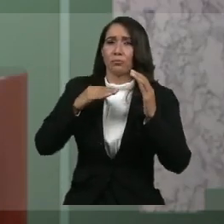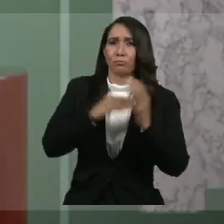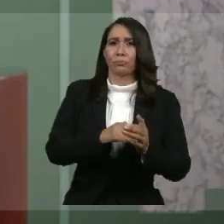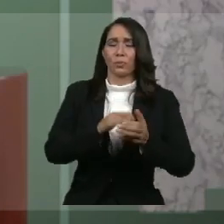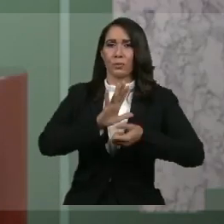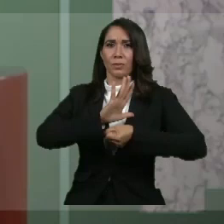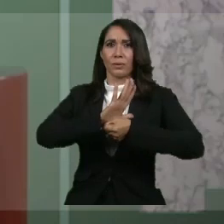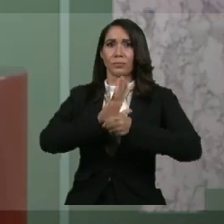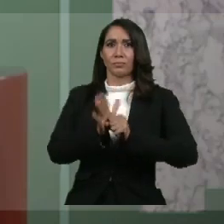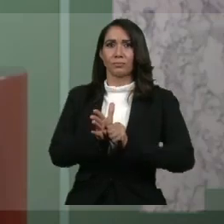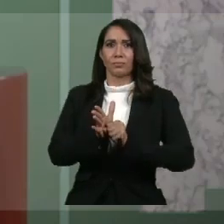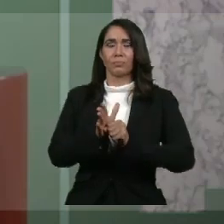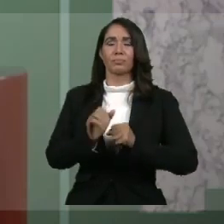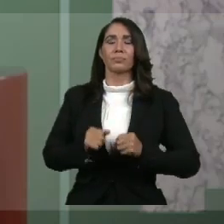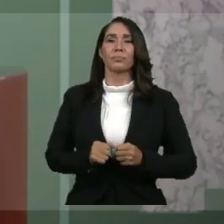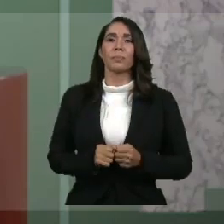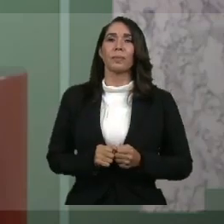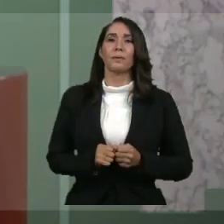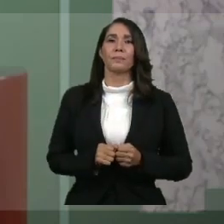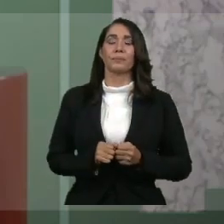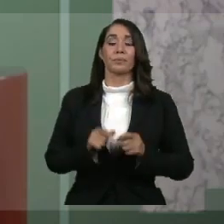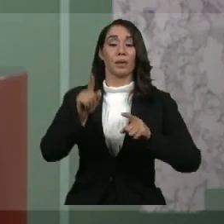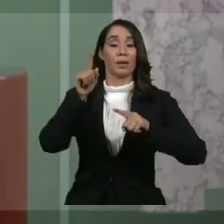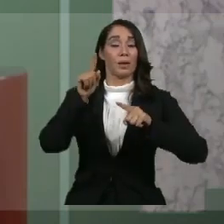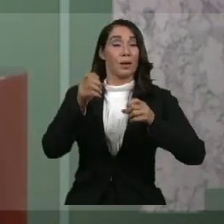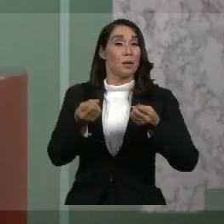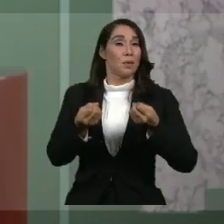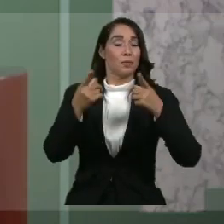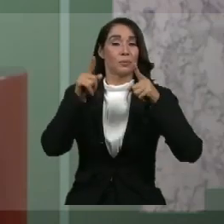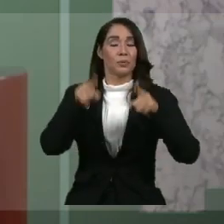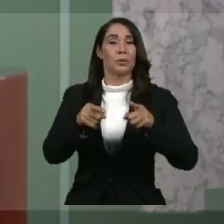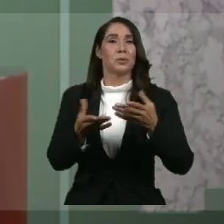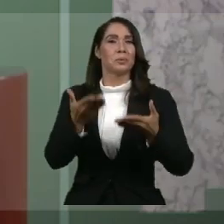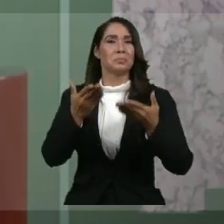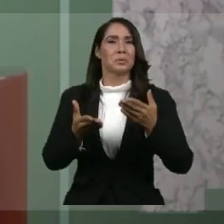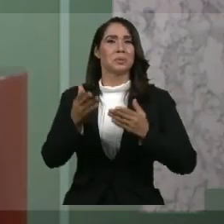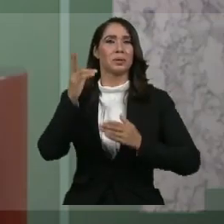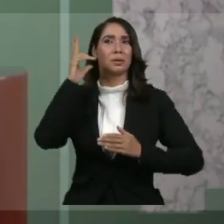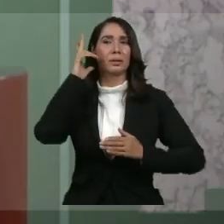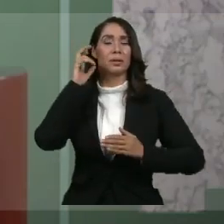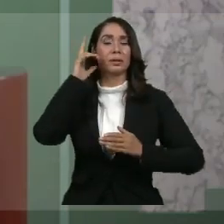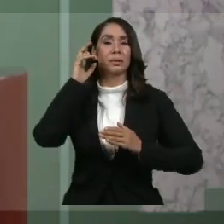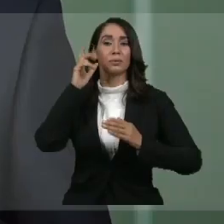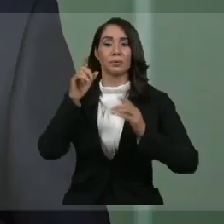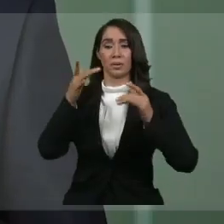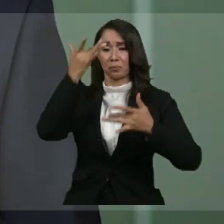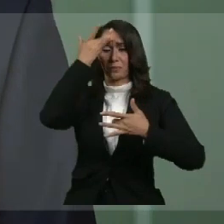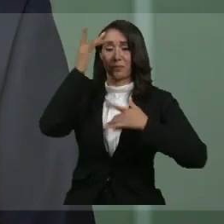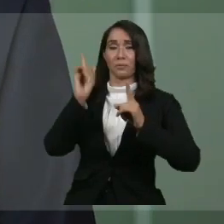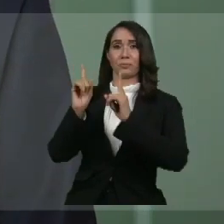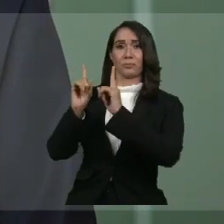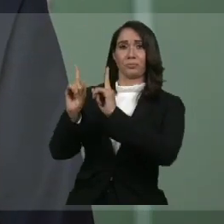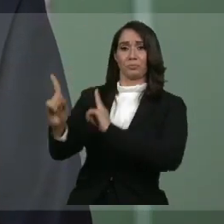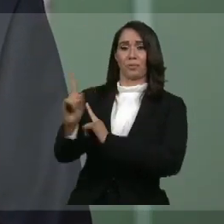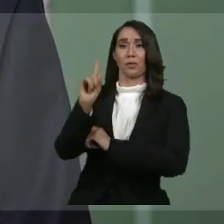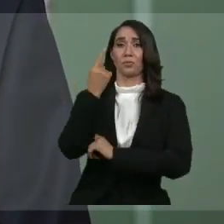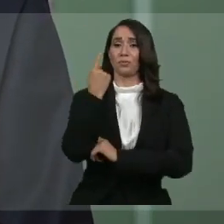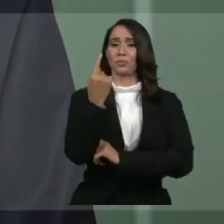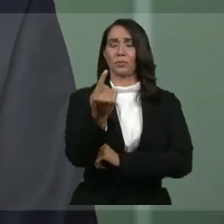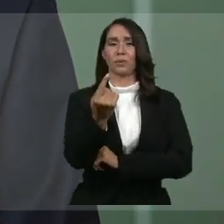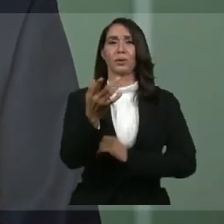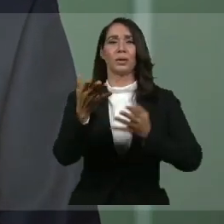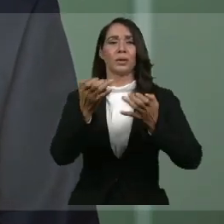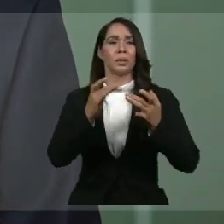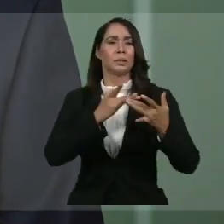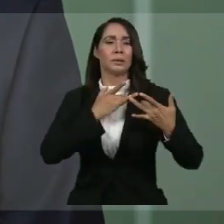la enfermedad. Muchos de ellos quizás nos estén escuchando desde su aislamiento y quisiera de todo corazón